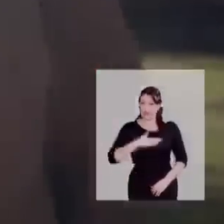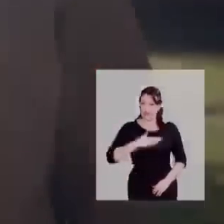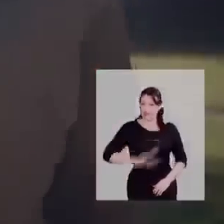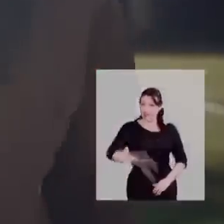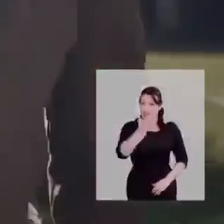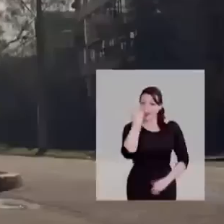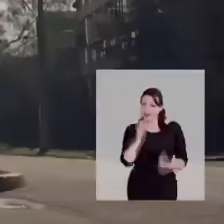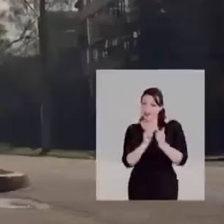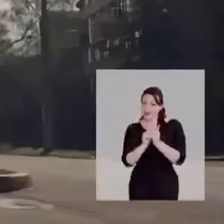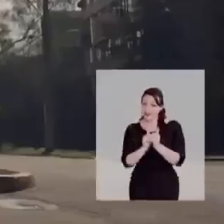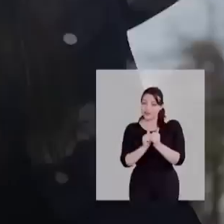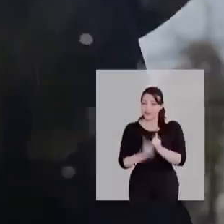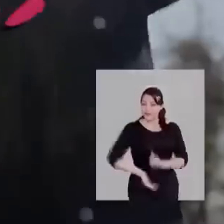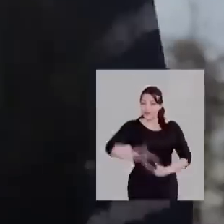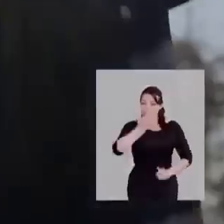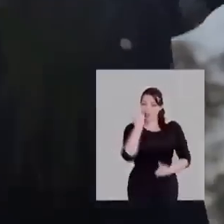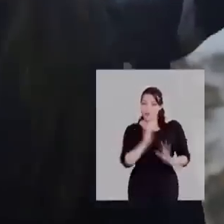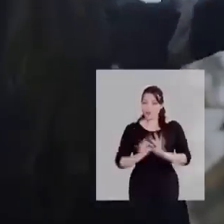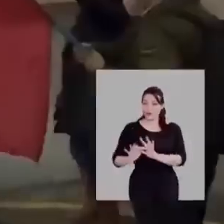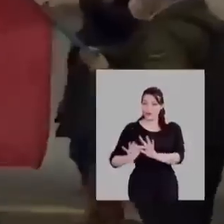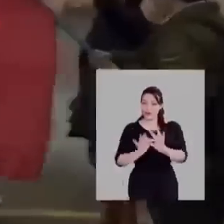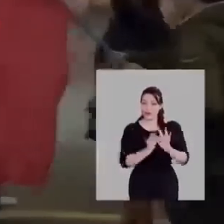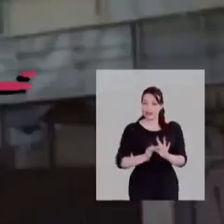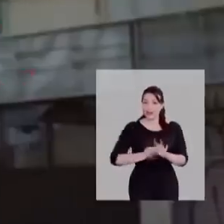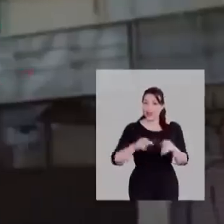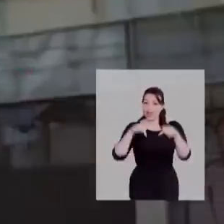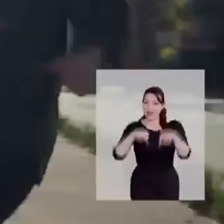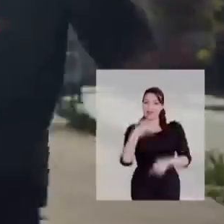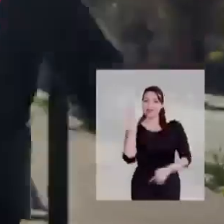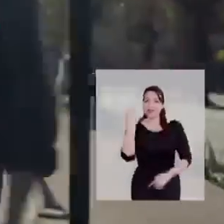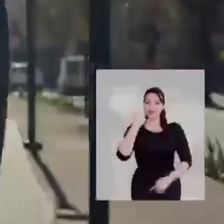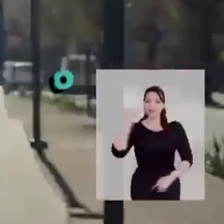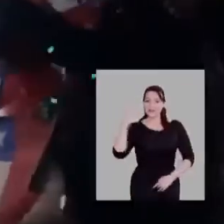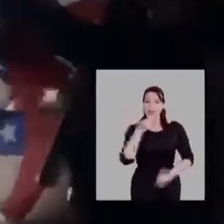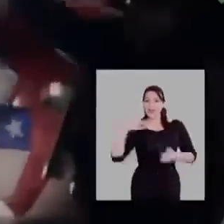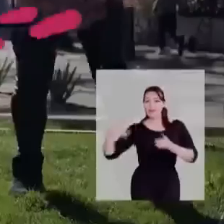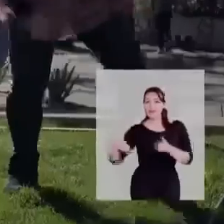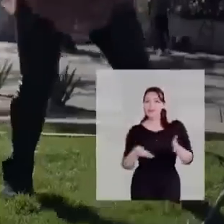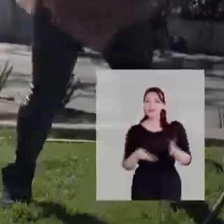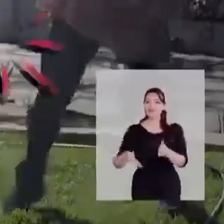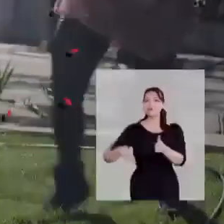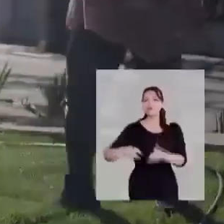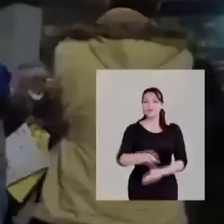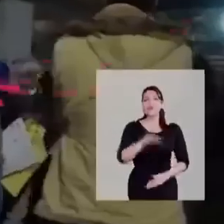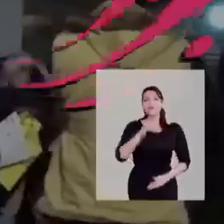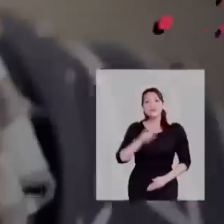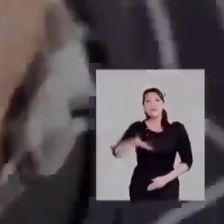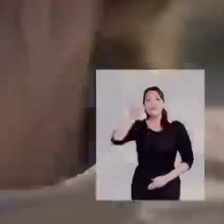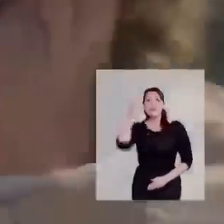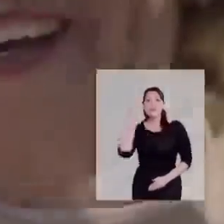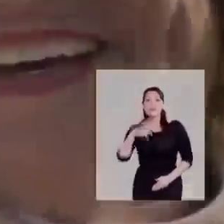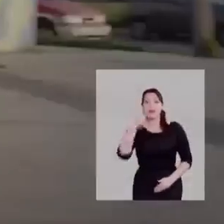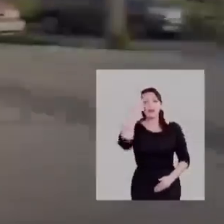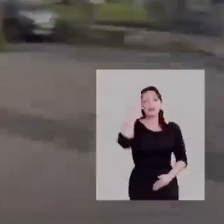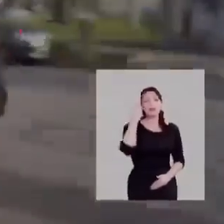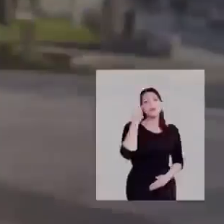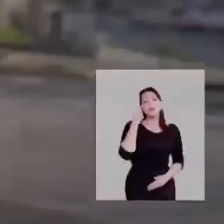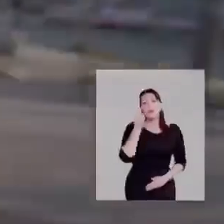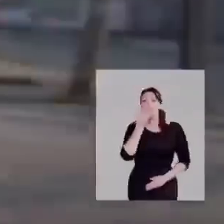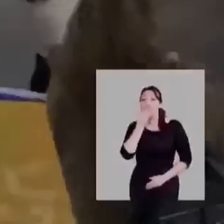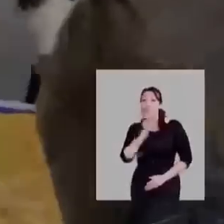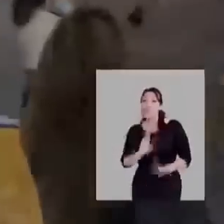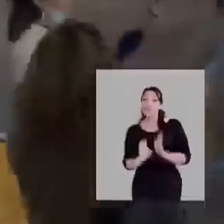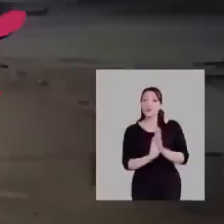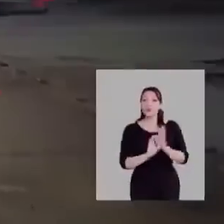¿Quieres venir conmigo? Vamos todos unidos. Este 4 de septiembre elegimos un camino. Vamos sin rencor,